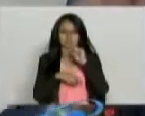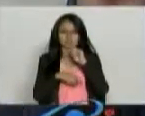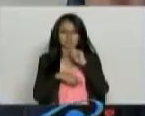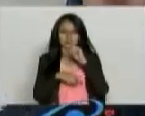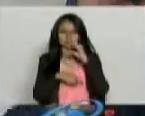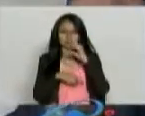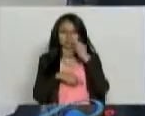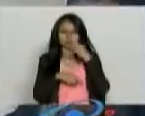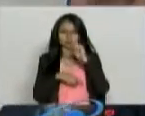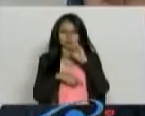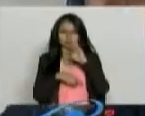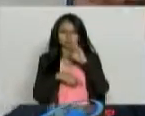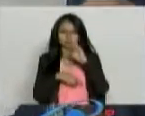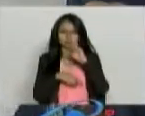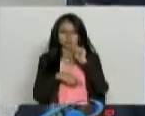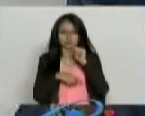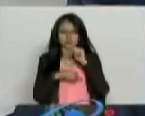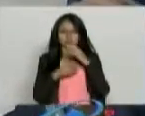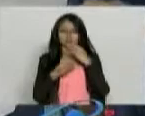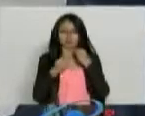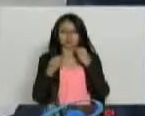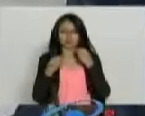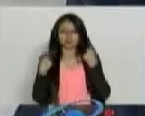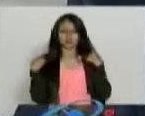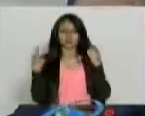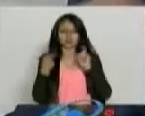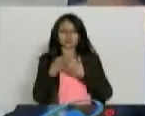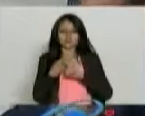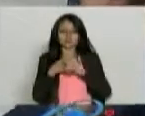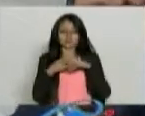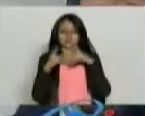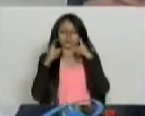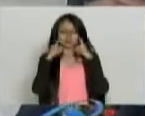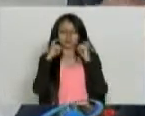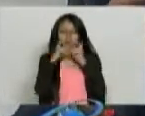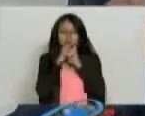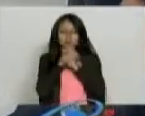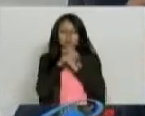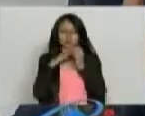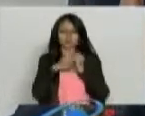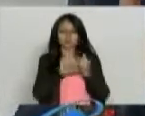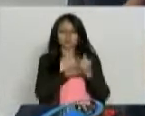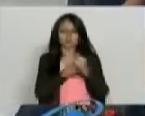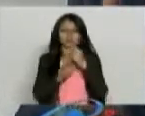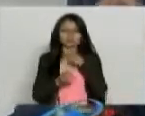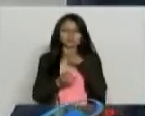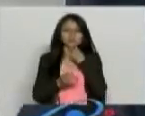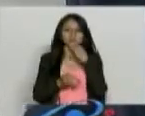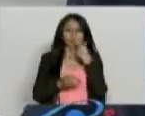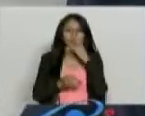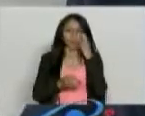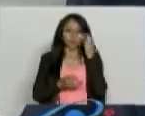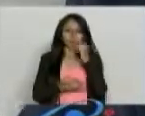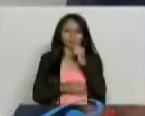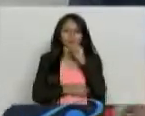Meditaciones en Español Orientadas, en la voz de Ismael Kala, el presentador de CNN.